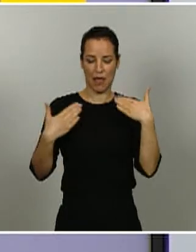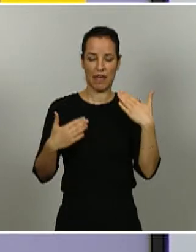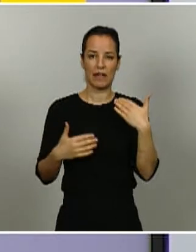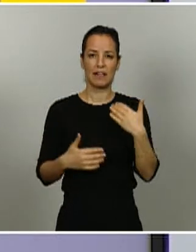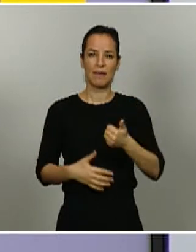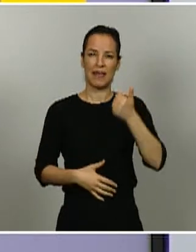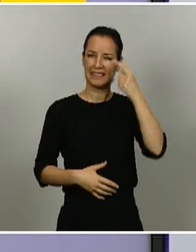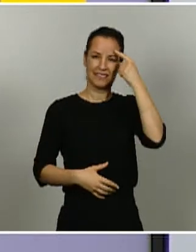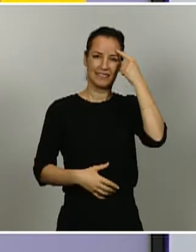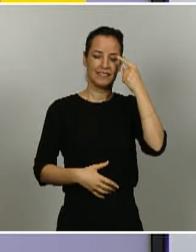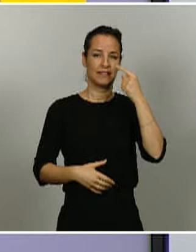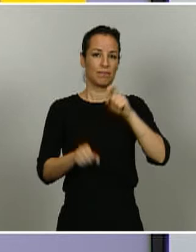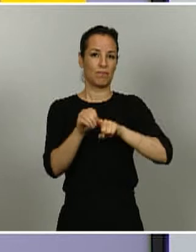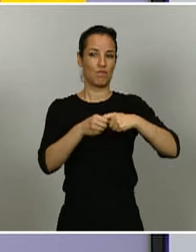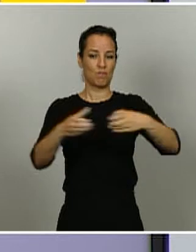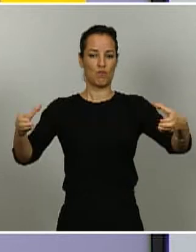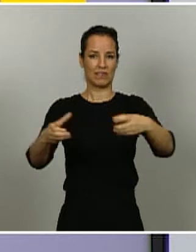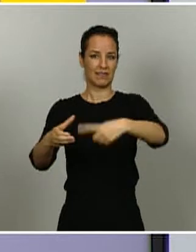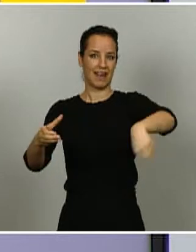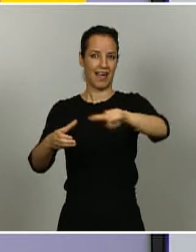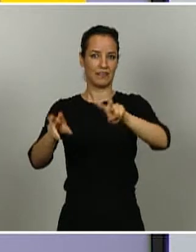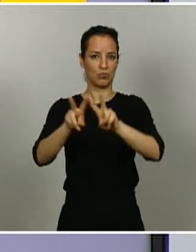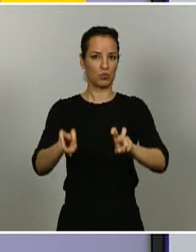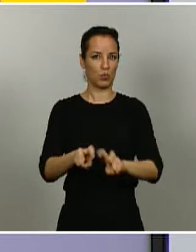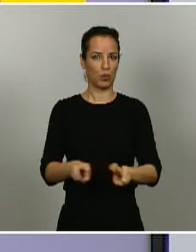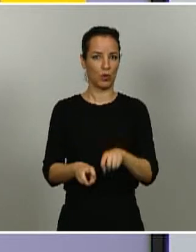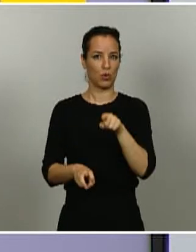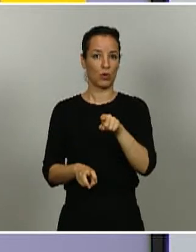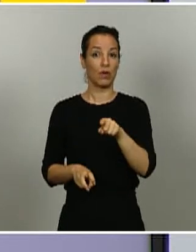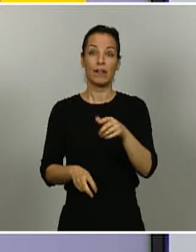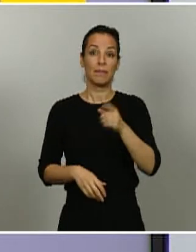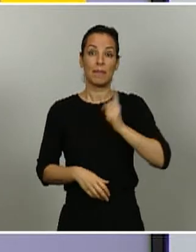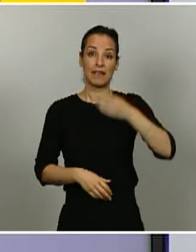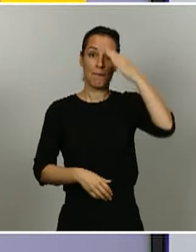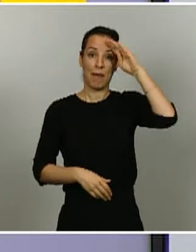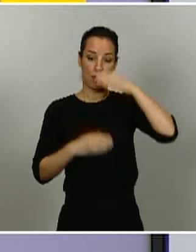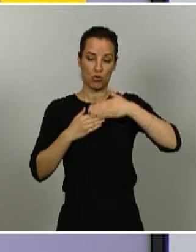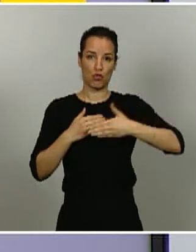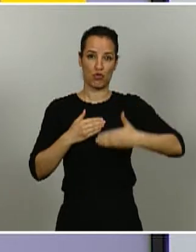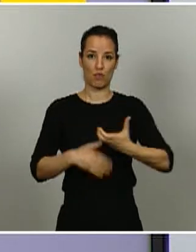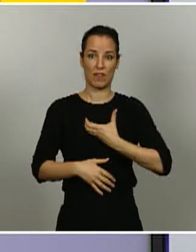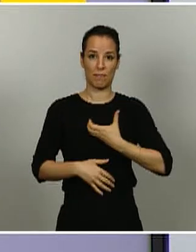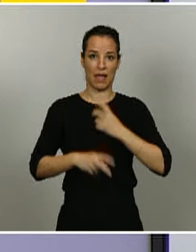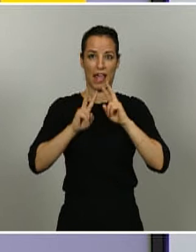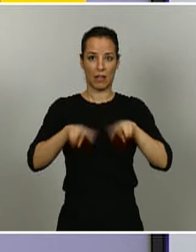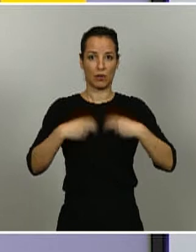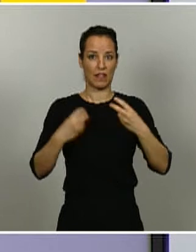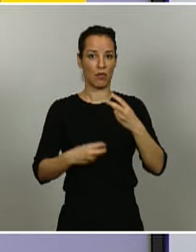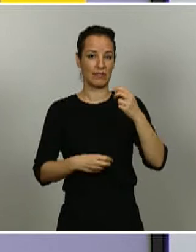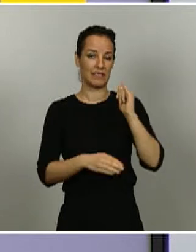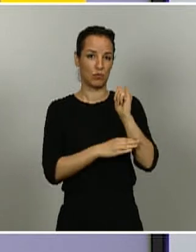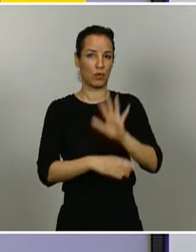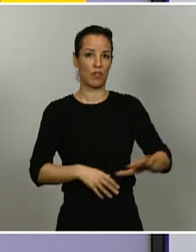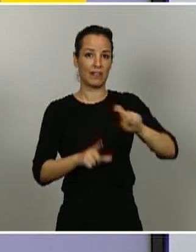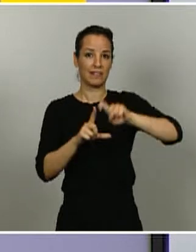del estudio, que ha sido el padrón municipal actualizado en el INE a 1 de enero de este